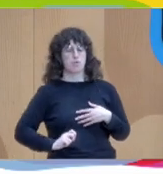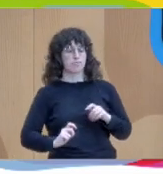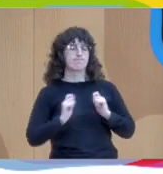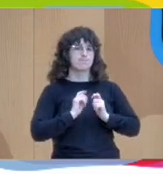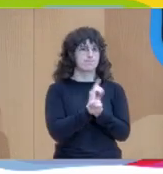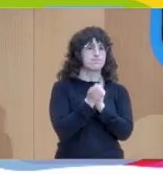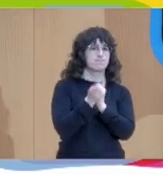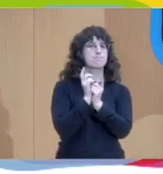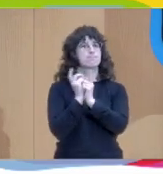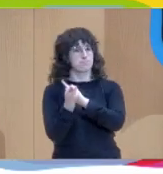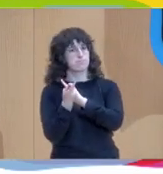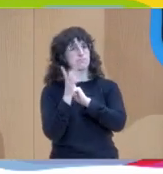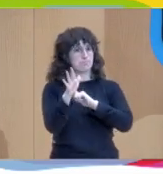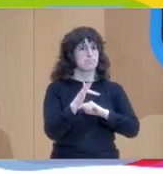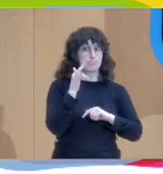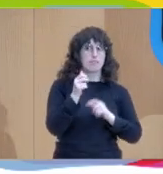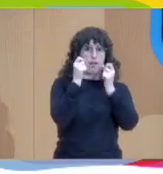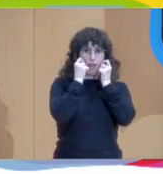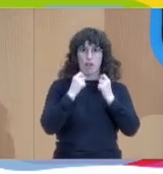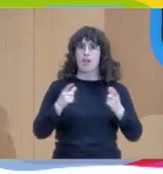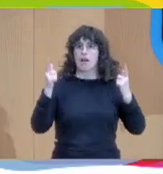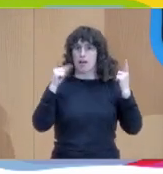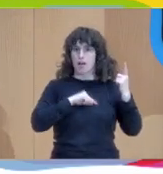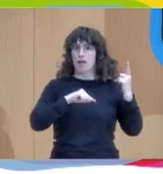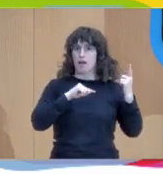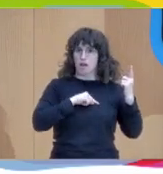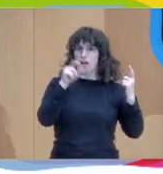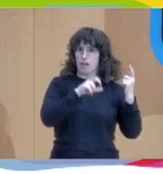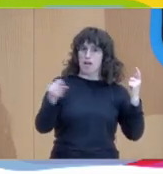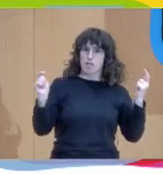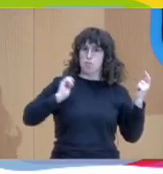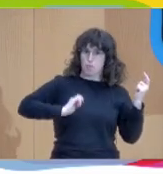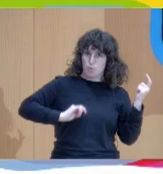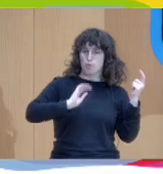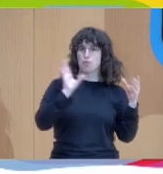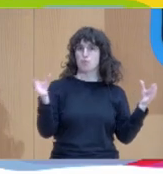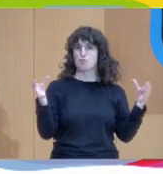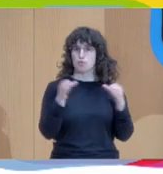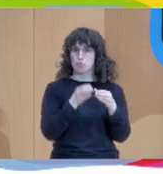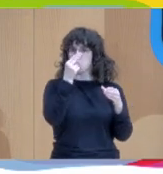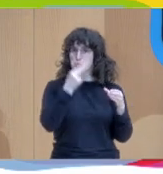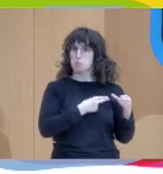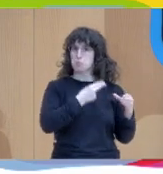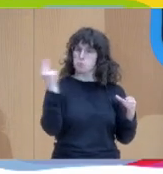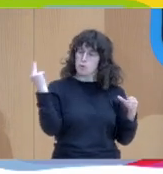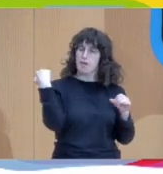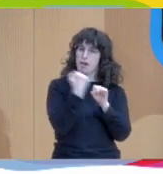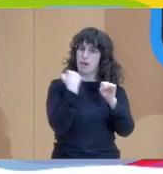tomado conciencia de la cantidad de profesionales que estamos en nuestra comunidad comprometidos con nuestro trabajo.